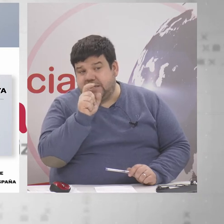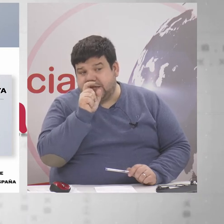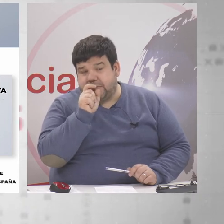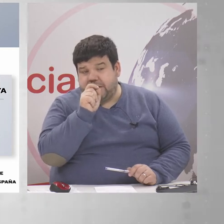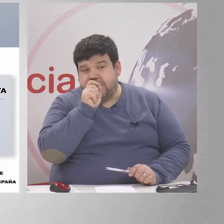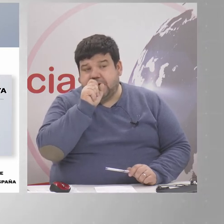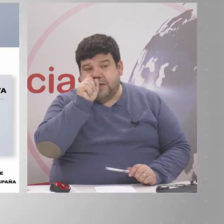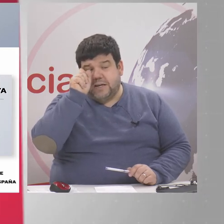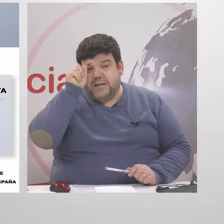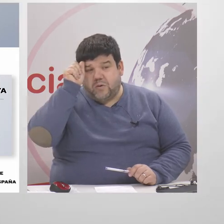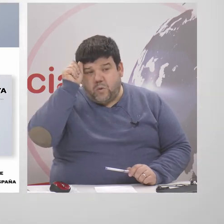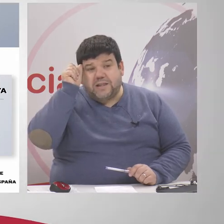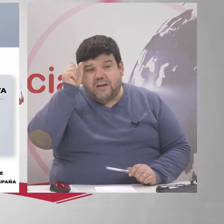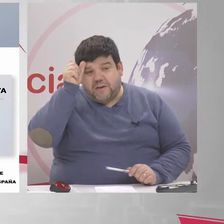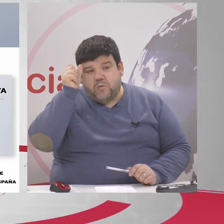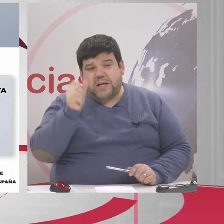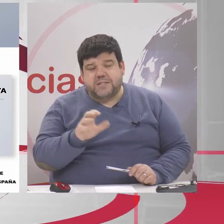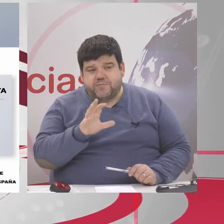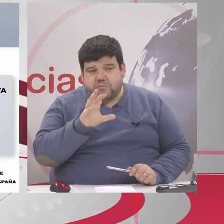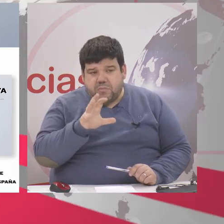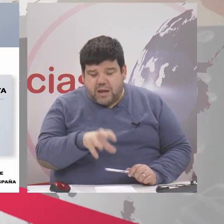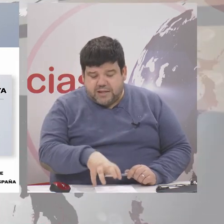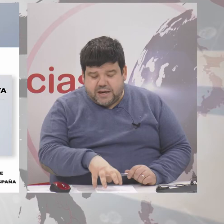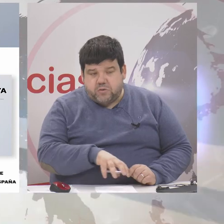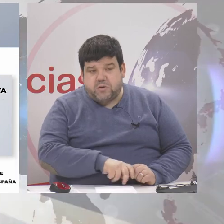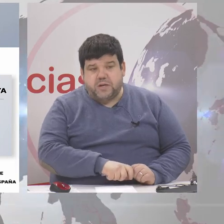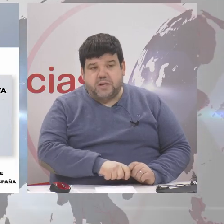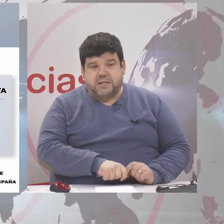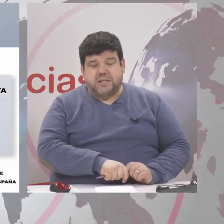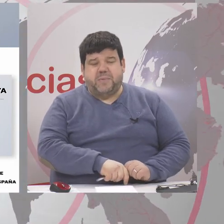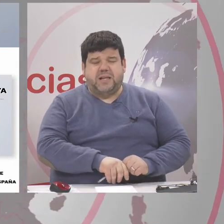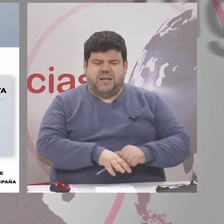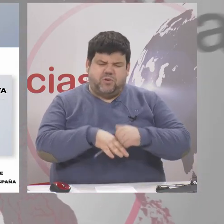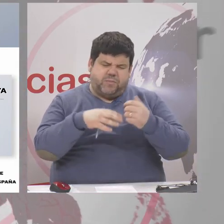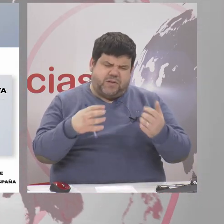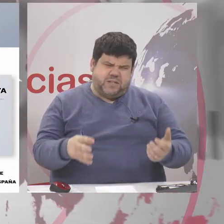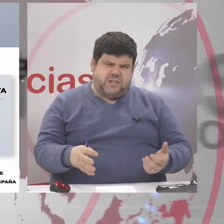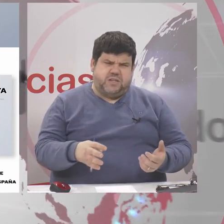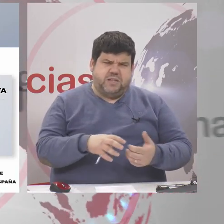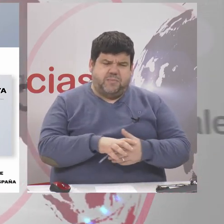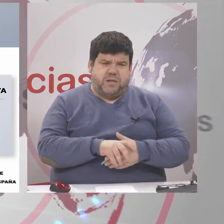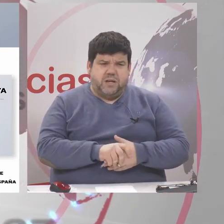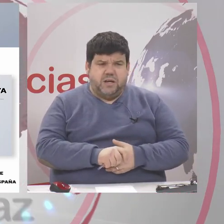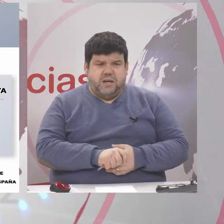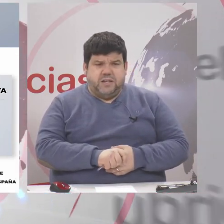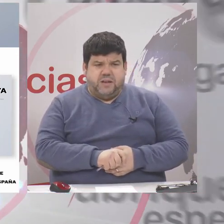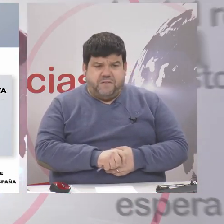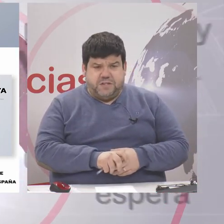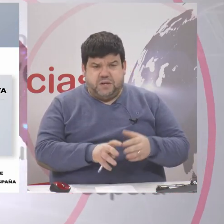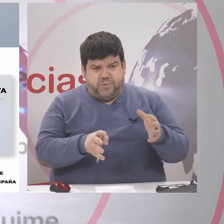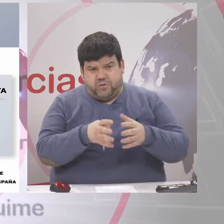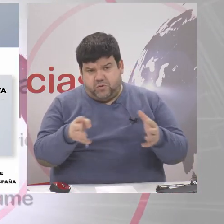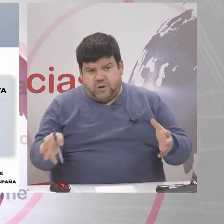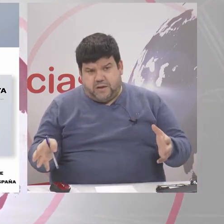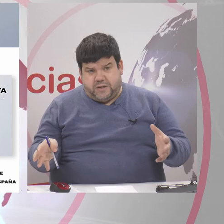pendiente saber cuántas vacunas han llegado esta semana tenemos que más de 600.000 de